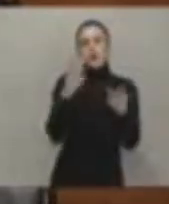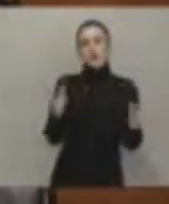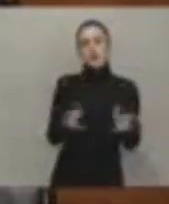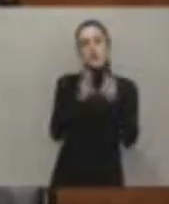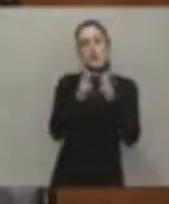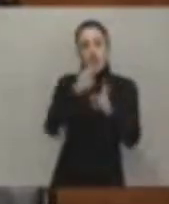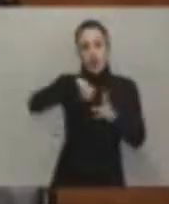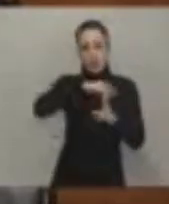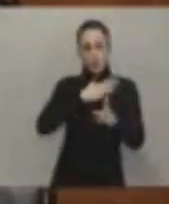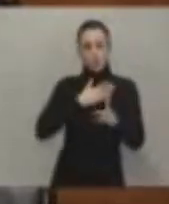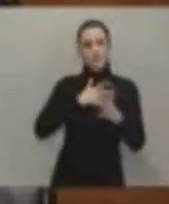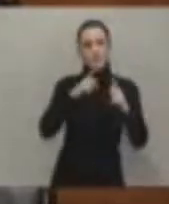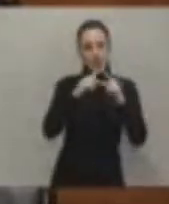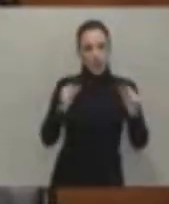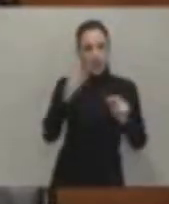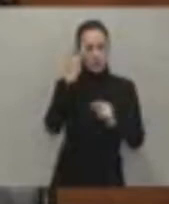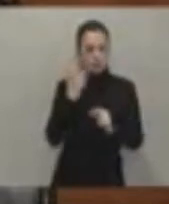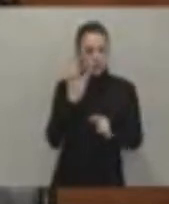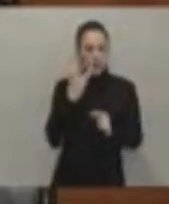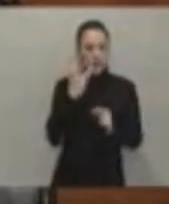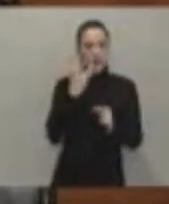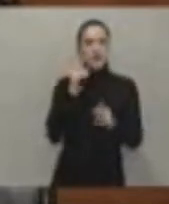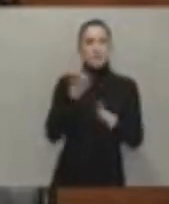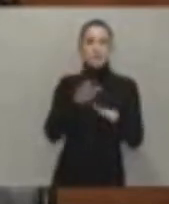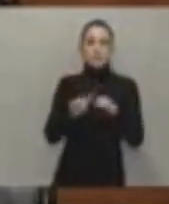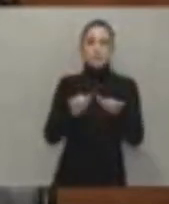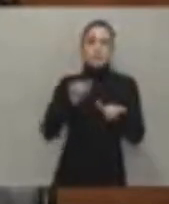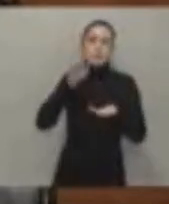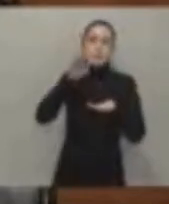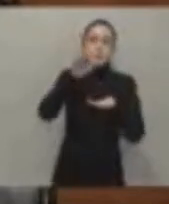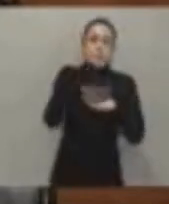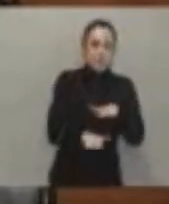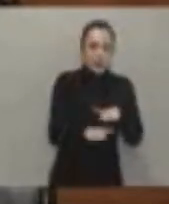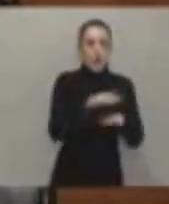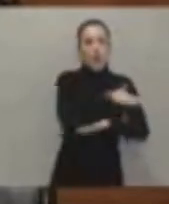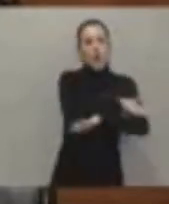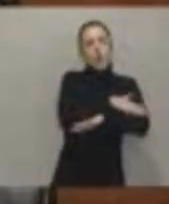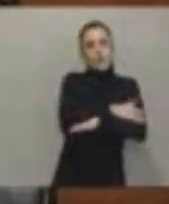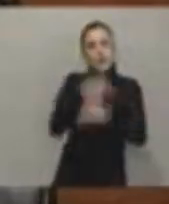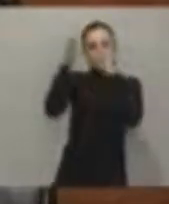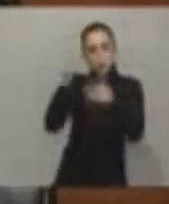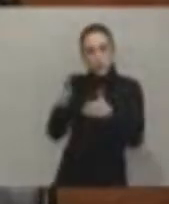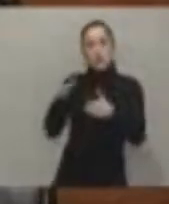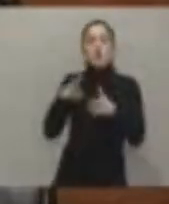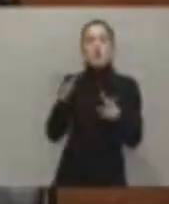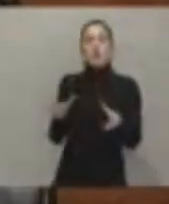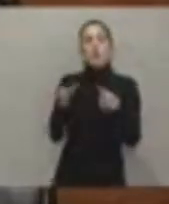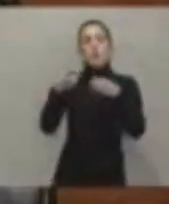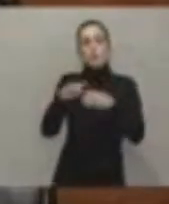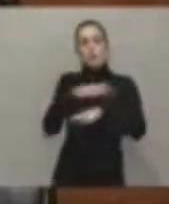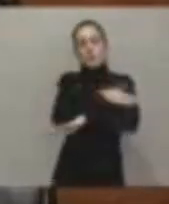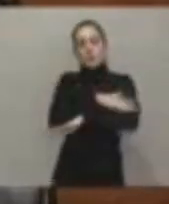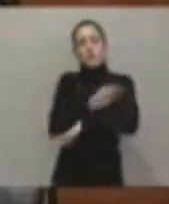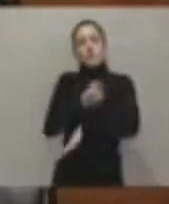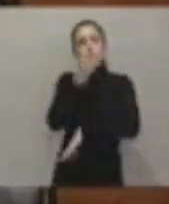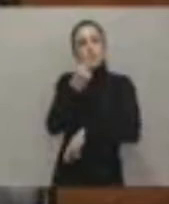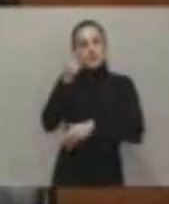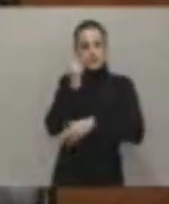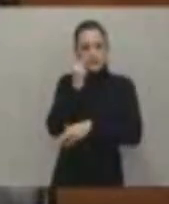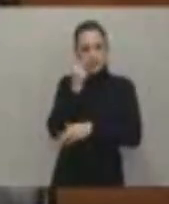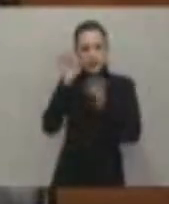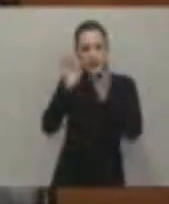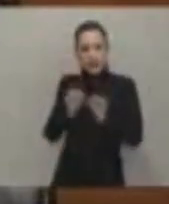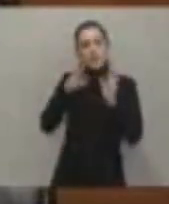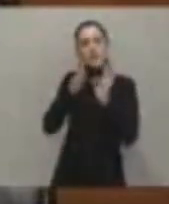por delante del gobierno, el suyo, el socialista, el de Javier Fernández, quiere decir que el gobierno es